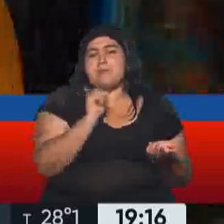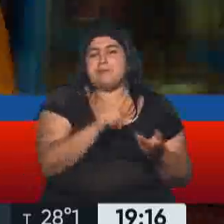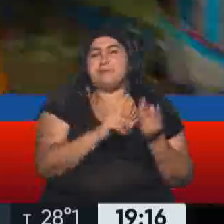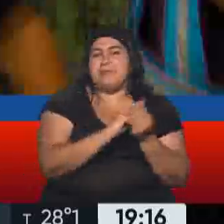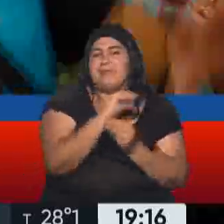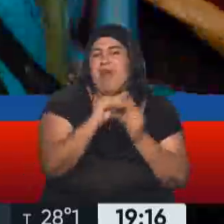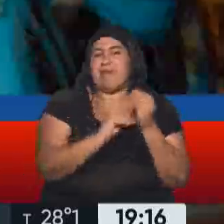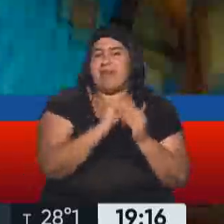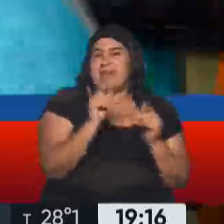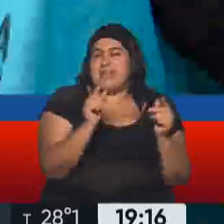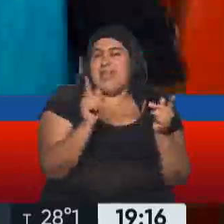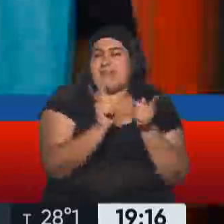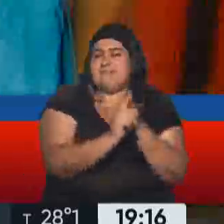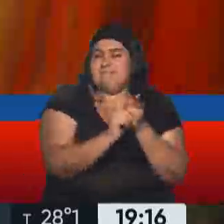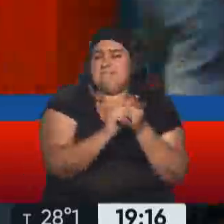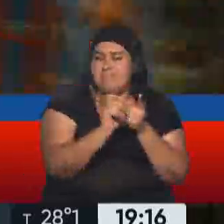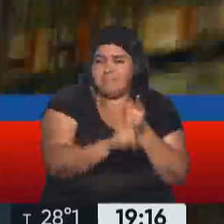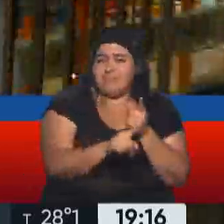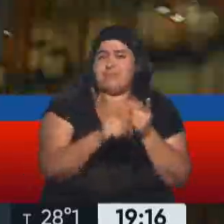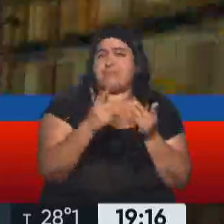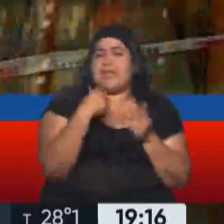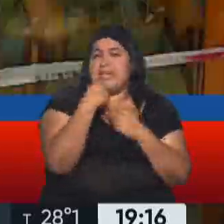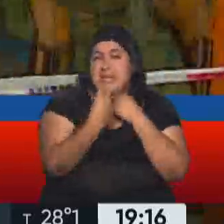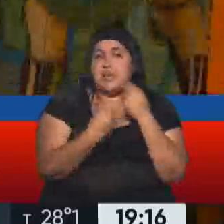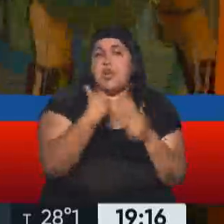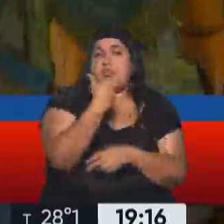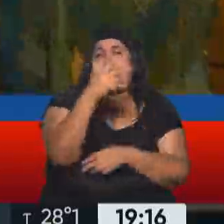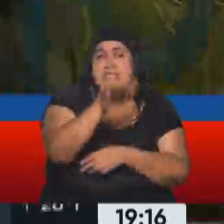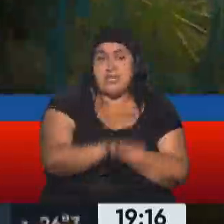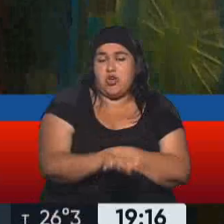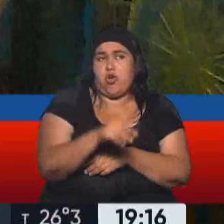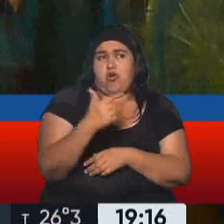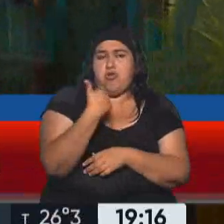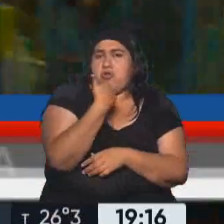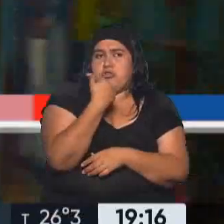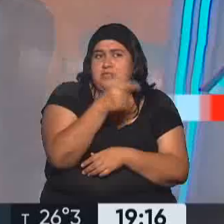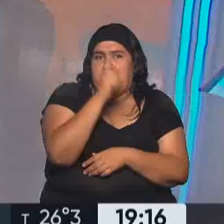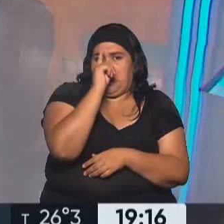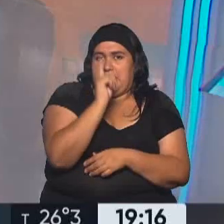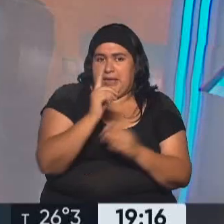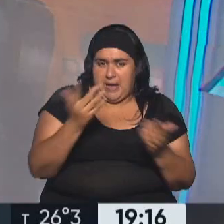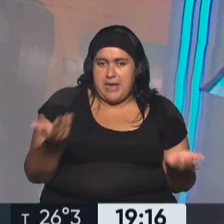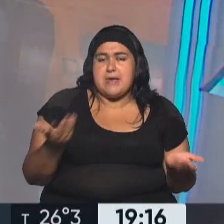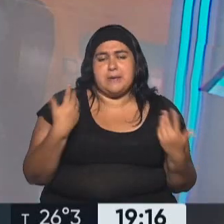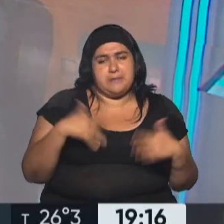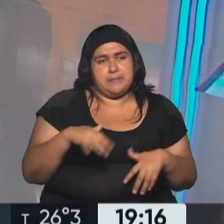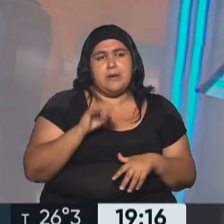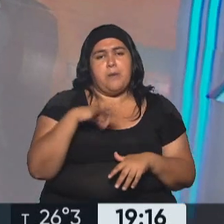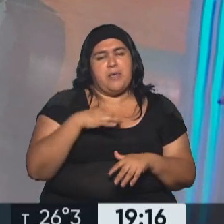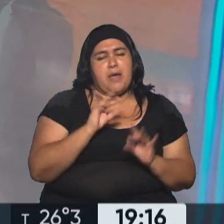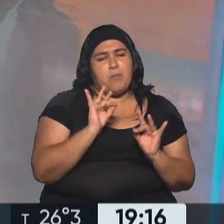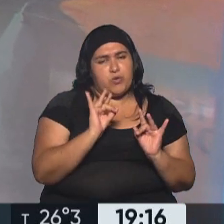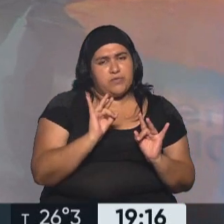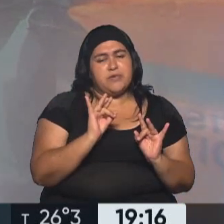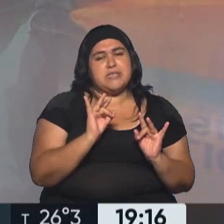familiar. Sus afectos, sus hijos, tres hijos que no sabían nada de ella. Y demás, ¿eh? Es muy difícil, por eso te digo que